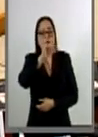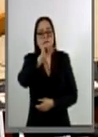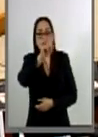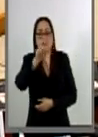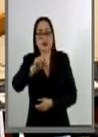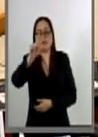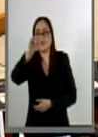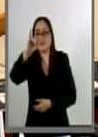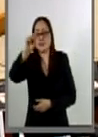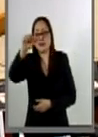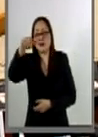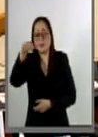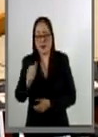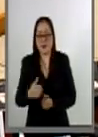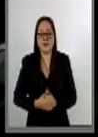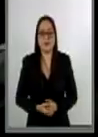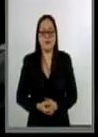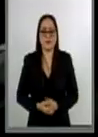Lizama.